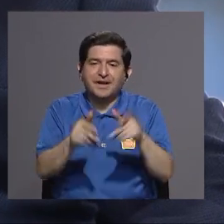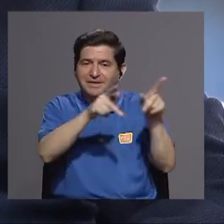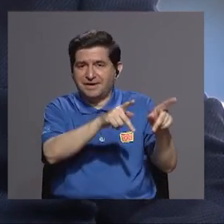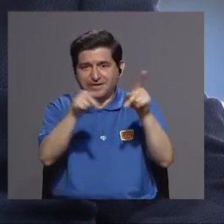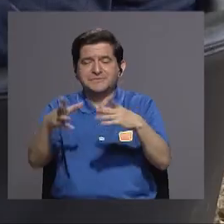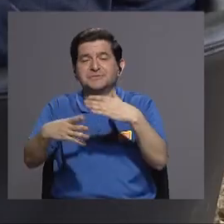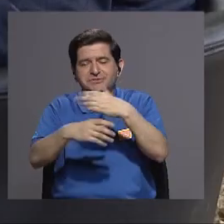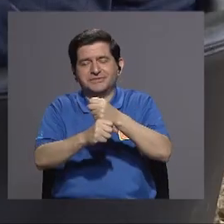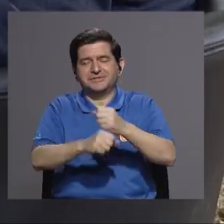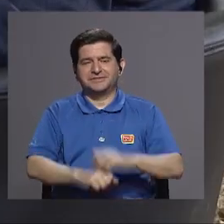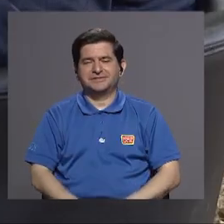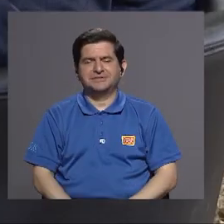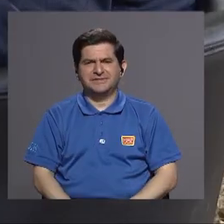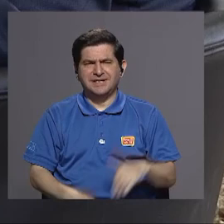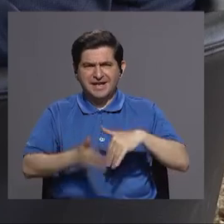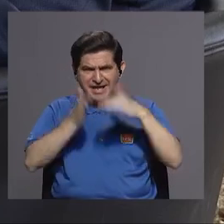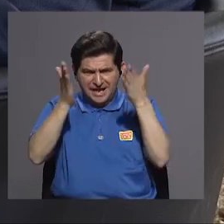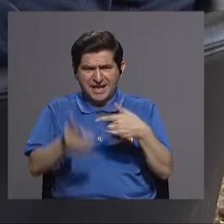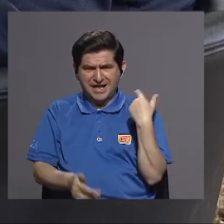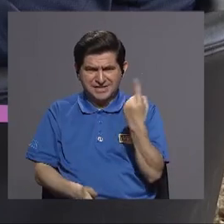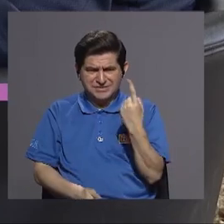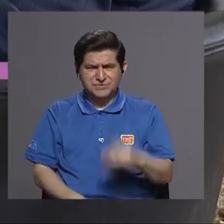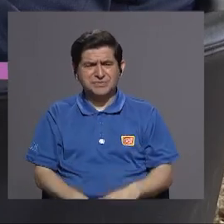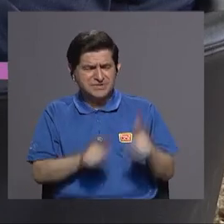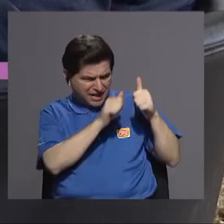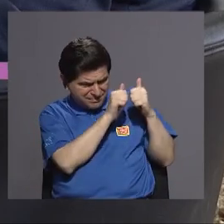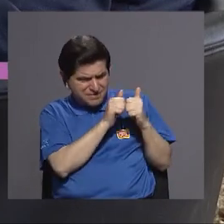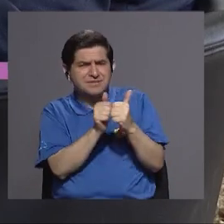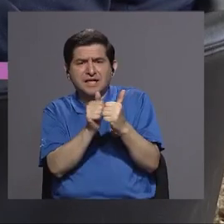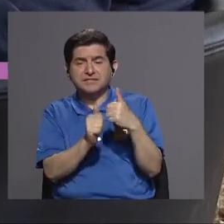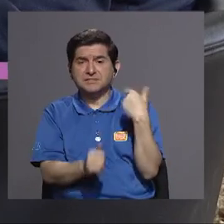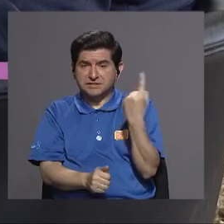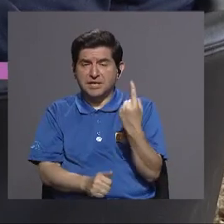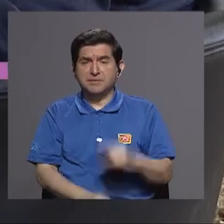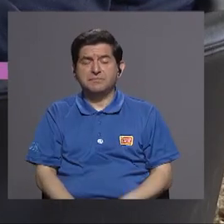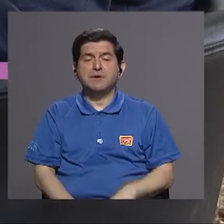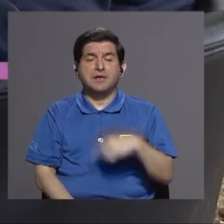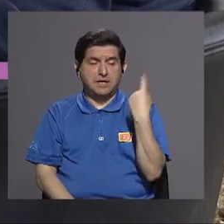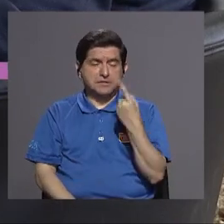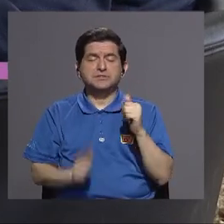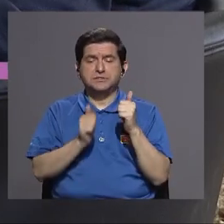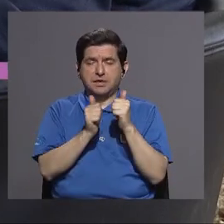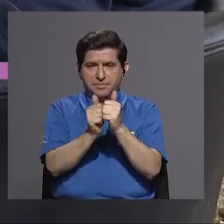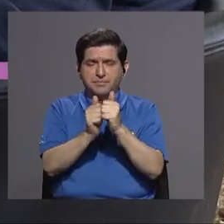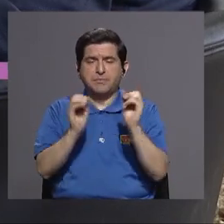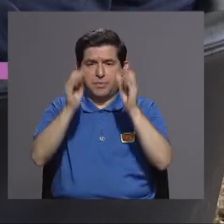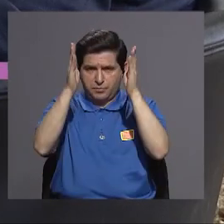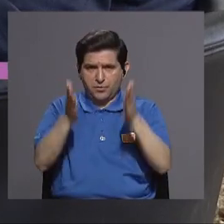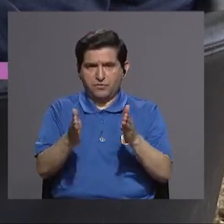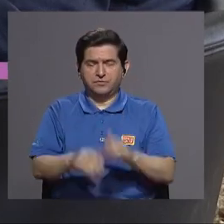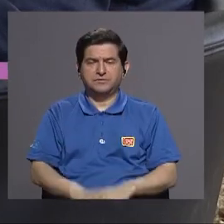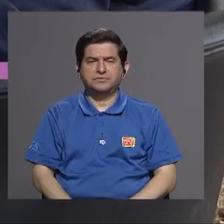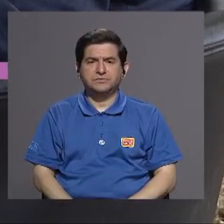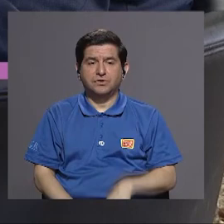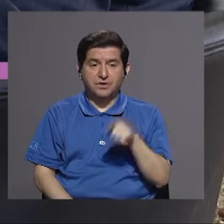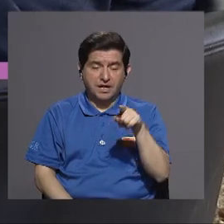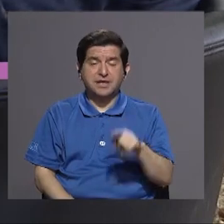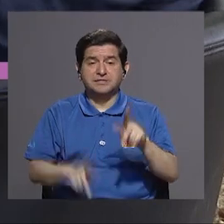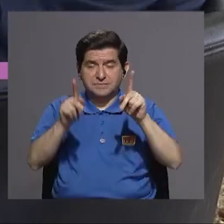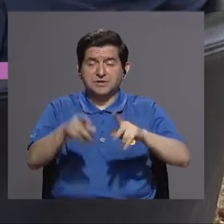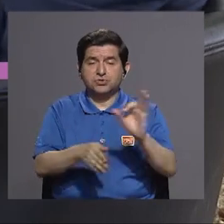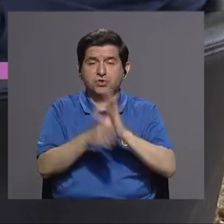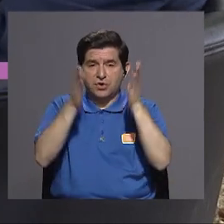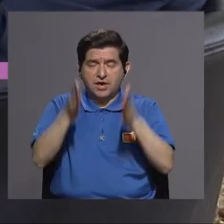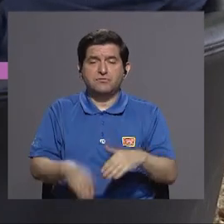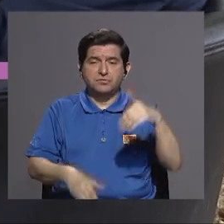los estudiantes entonces siempre están acompañados siempre funcionario de la